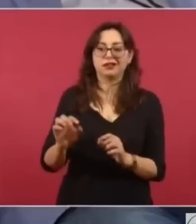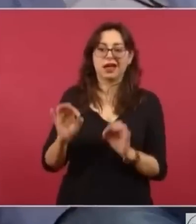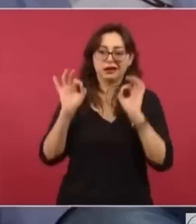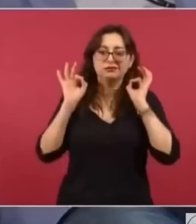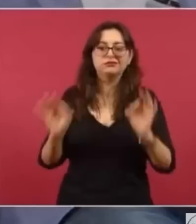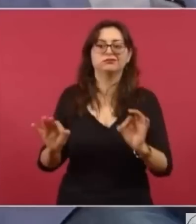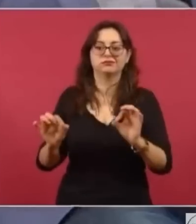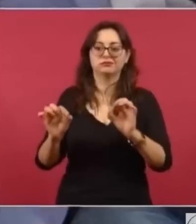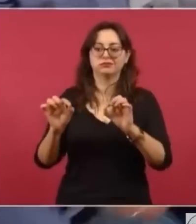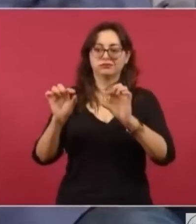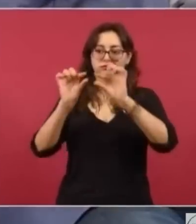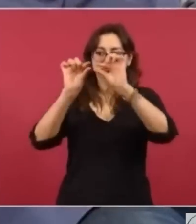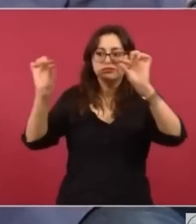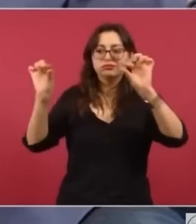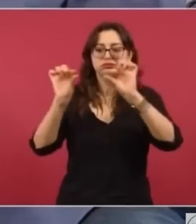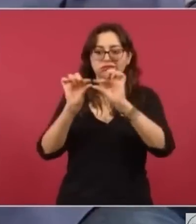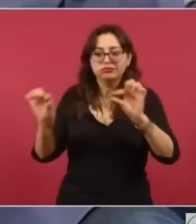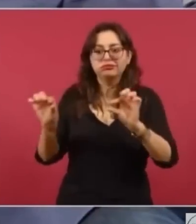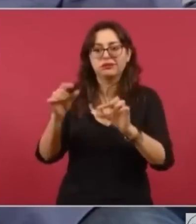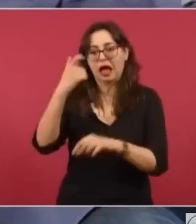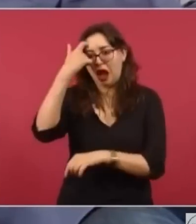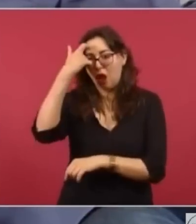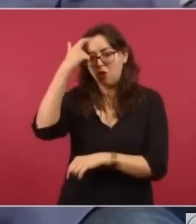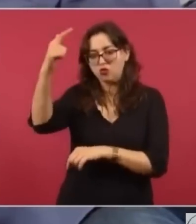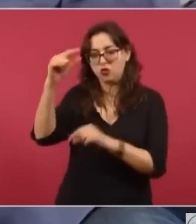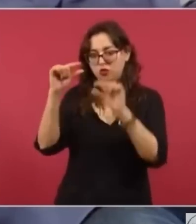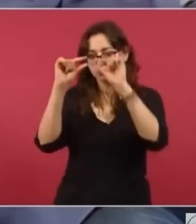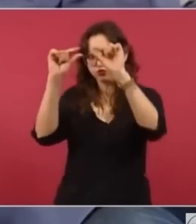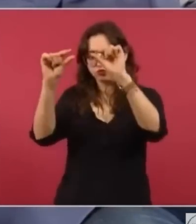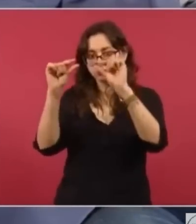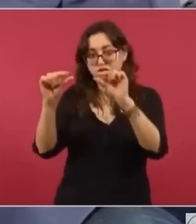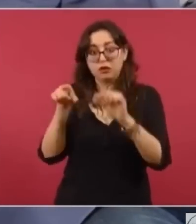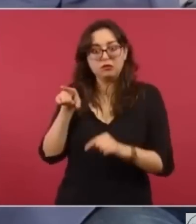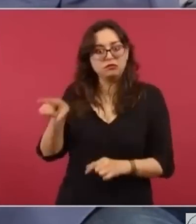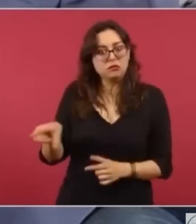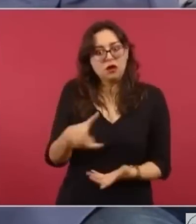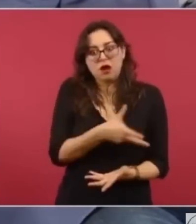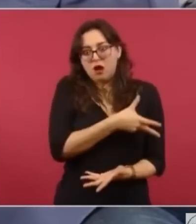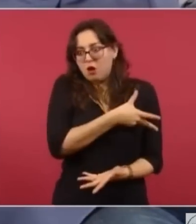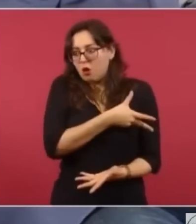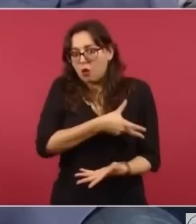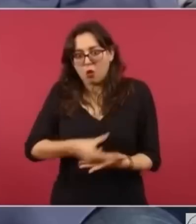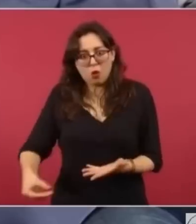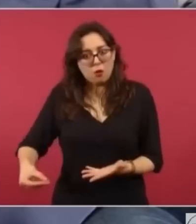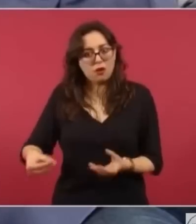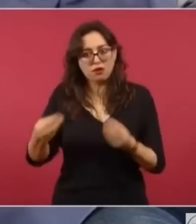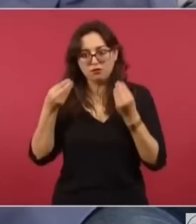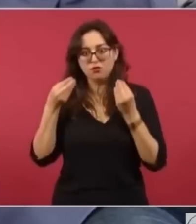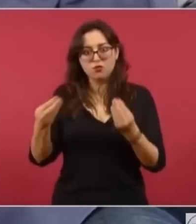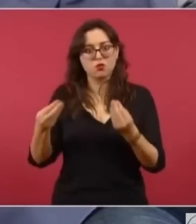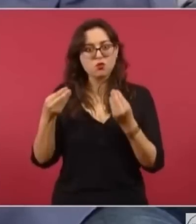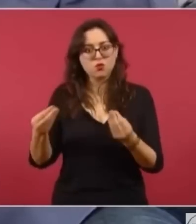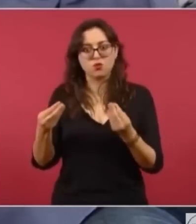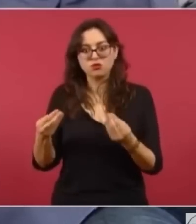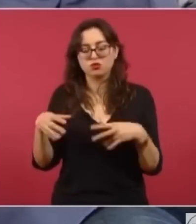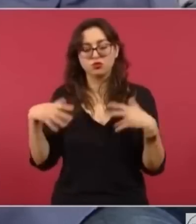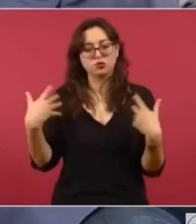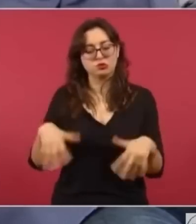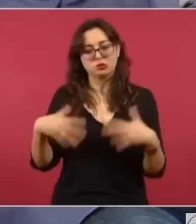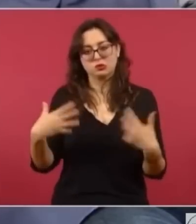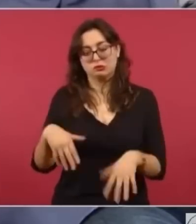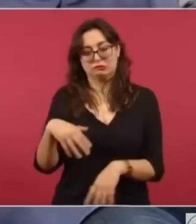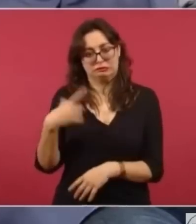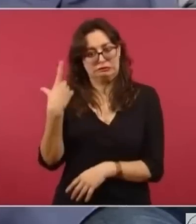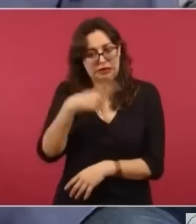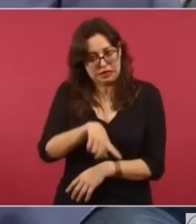mención de los autores, y se toman párrafos verdaderamente, pues, de pena ajena, pero